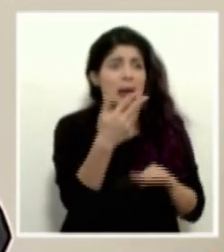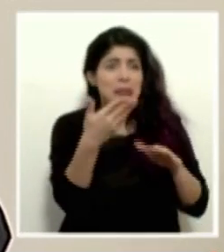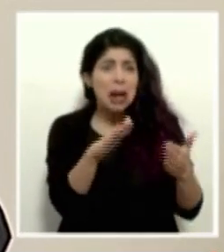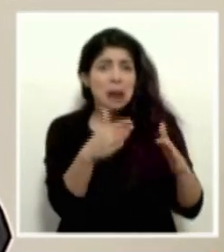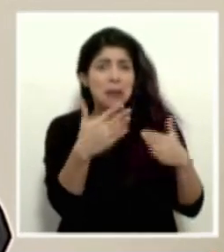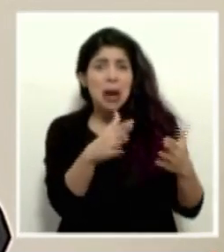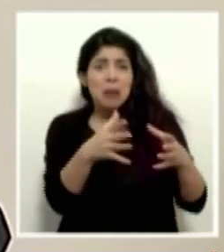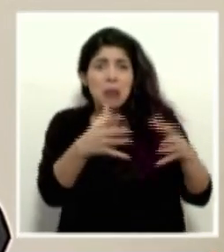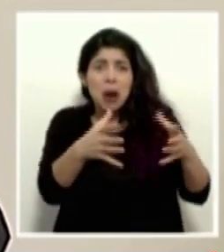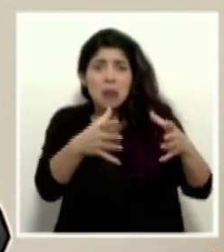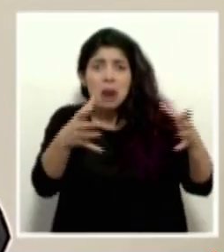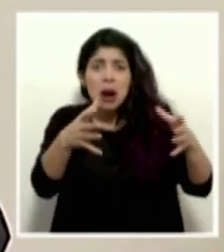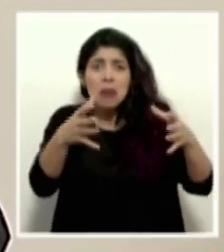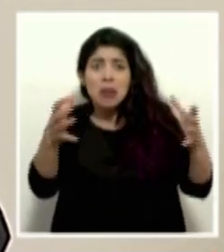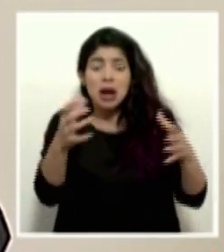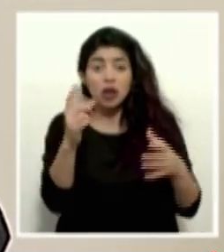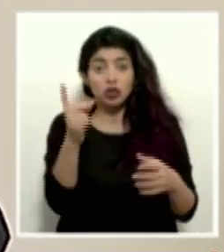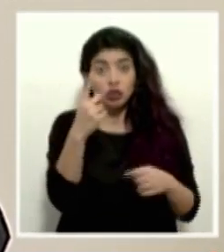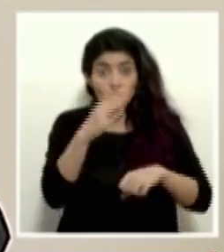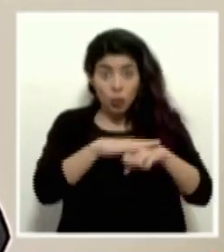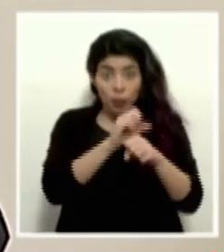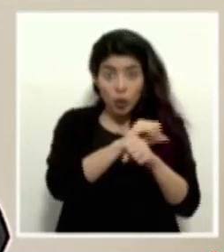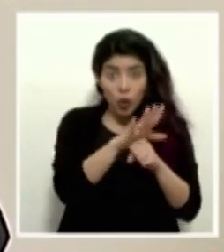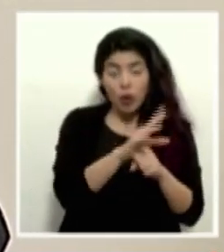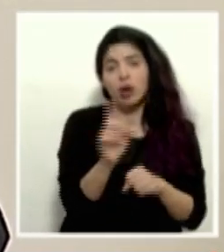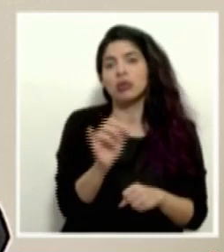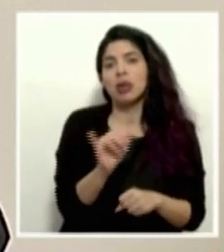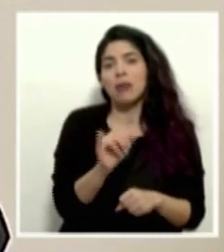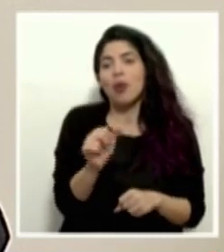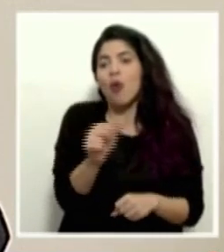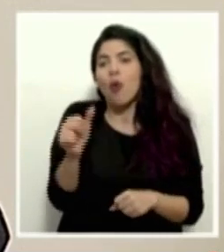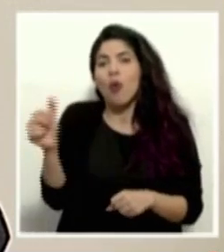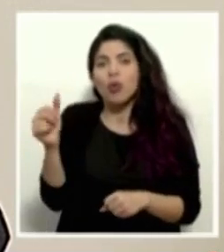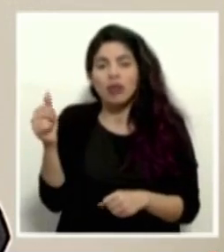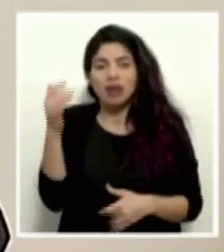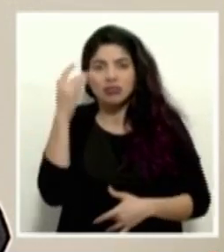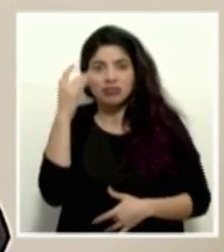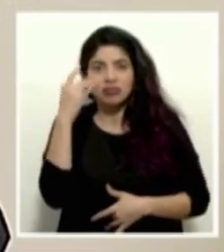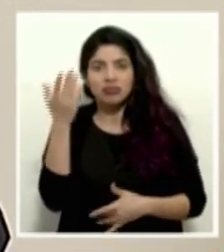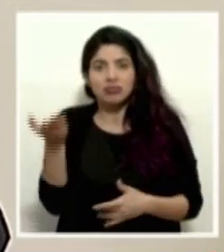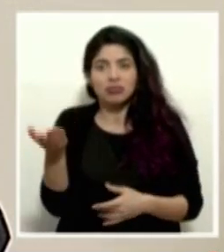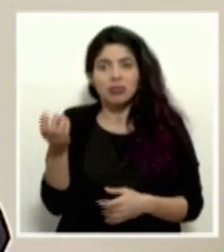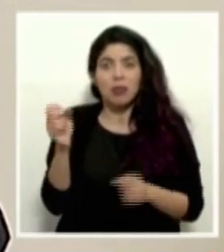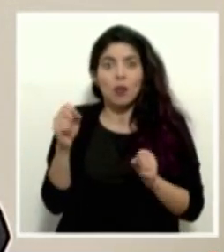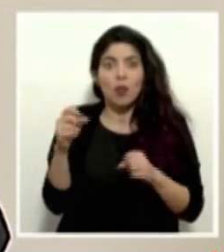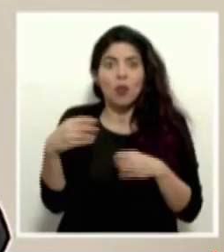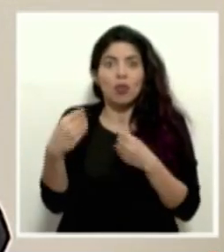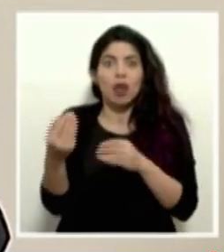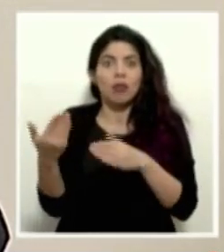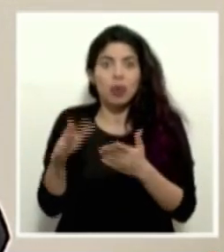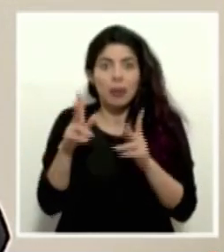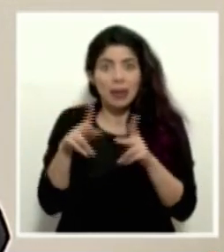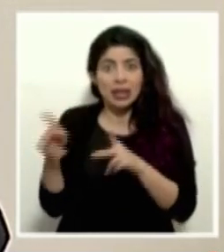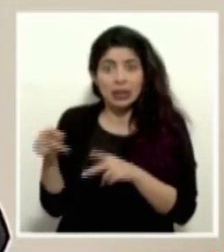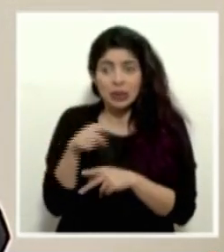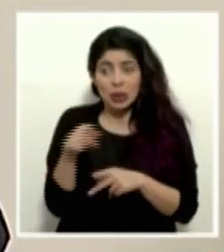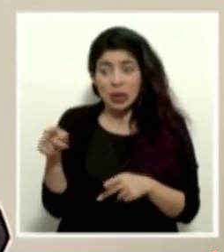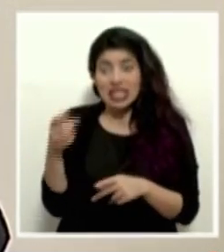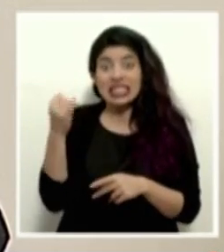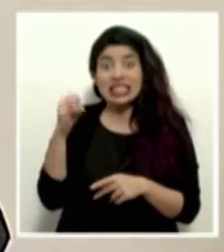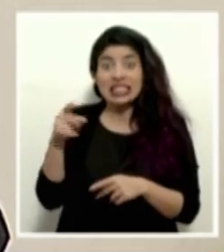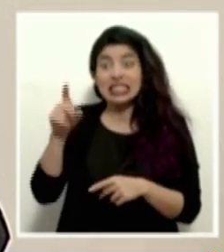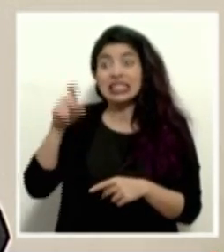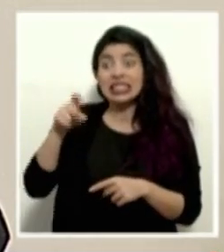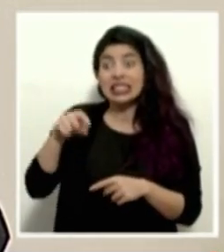mortalidad se aumenta, no solamente por el COVID-19, sino por las otras causas de que pueden provocar muertes en personas y que no van a poder ser